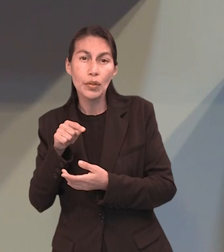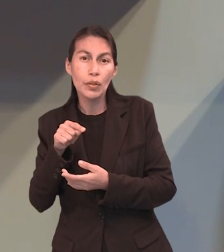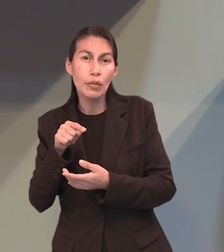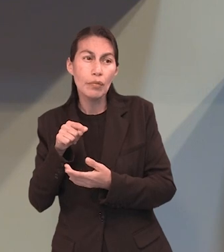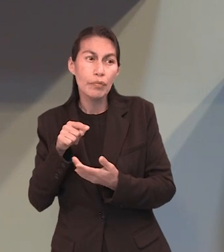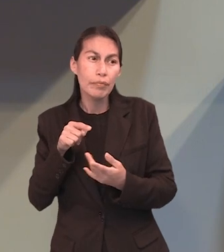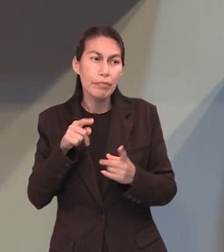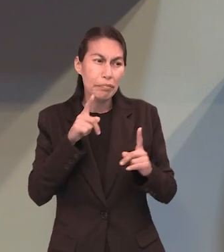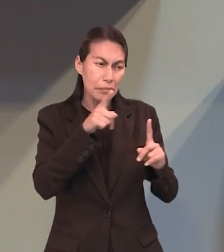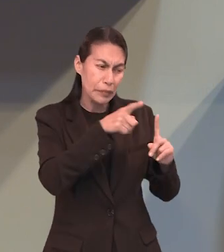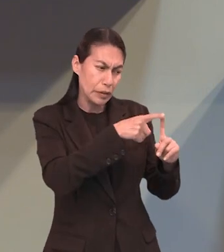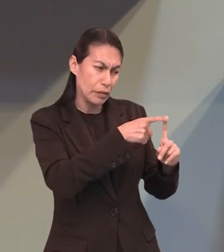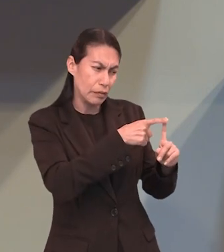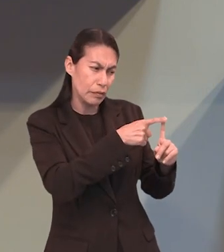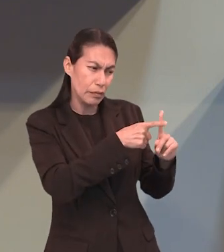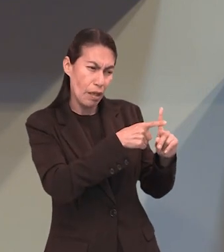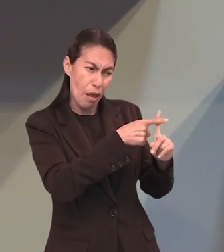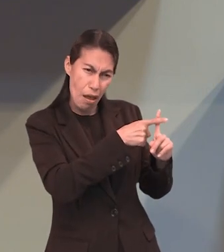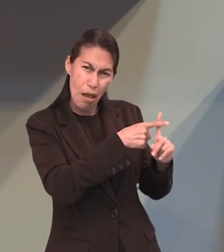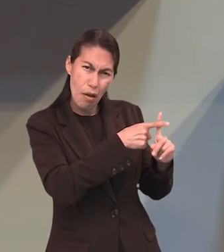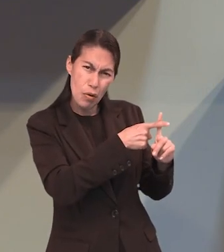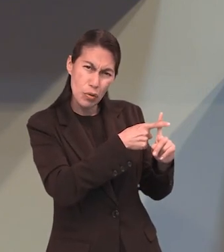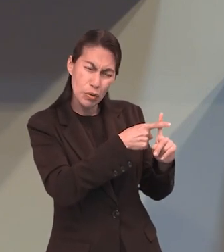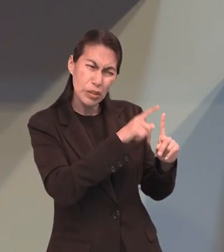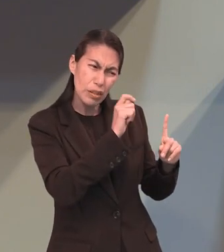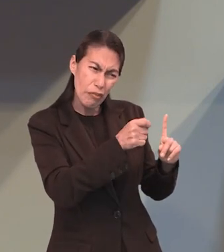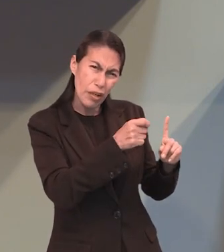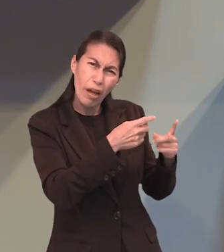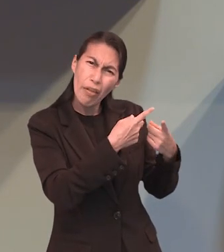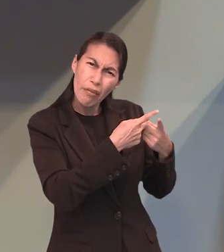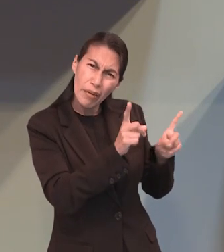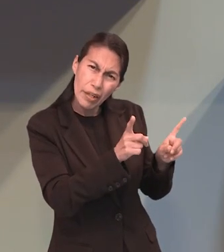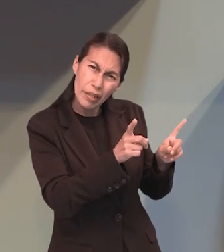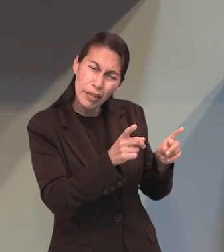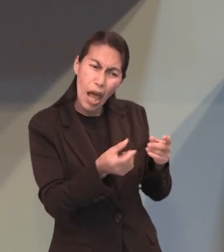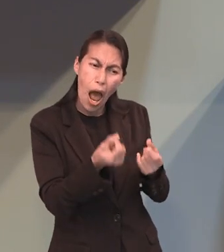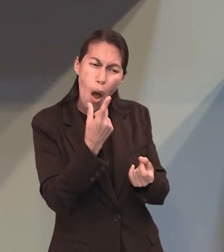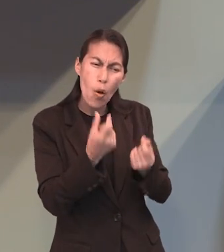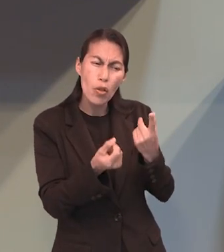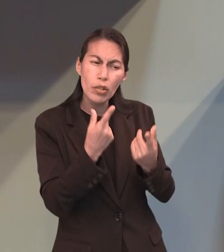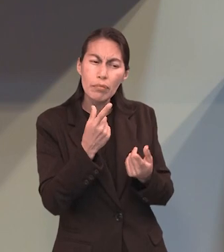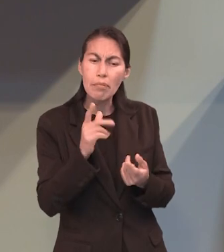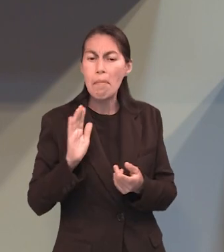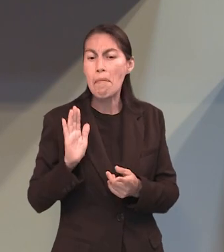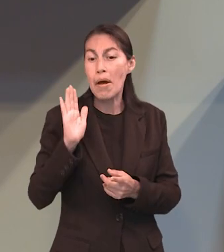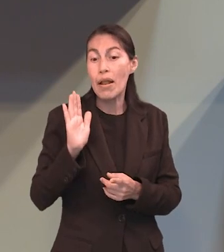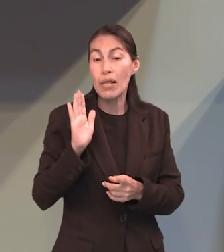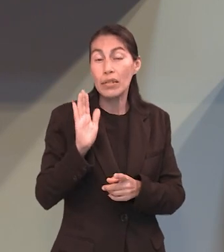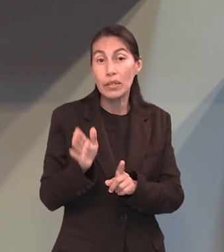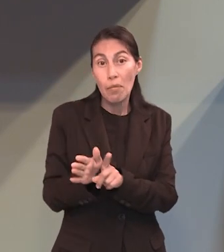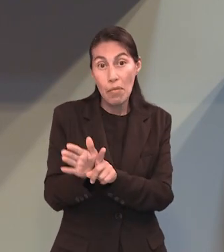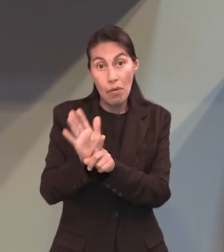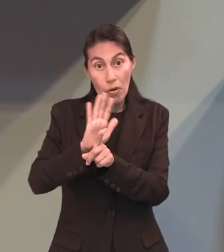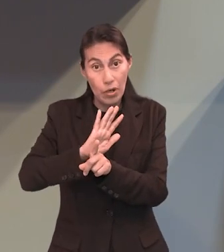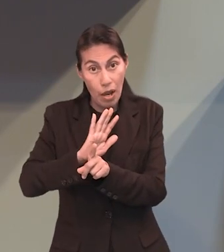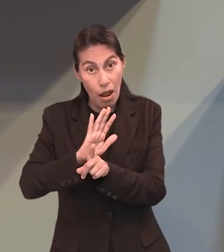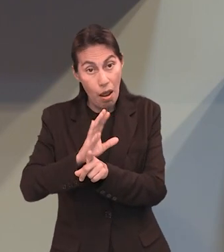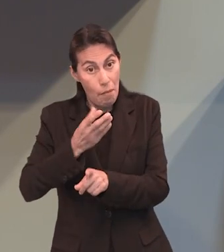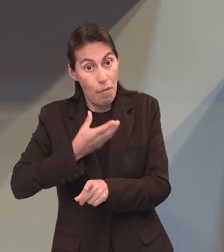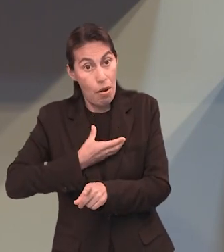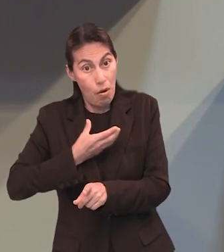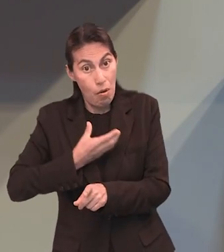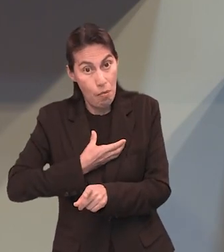el hecho de la cruz y algunos lo relacionaron con un pavo real o con una paloma